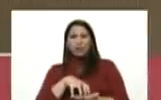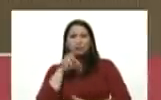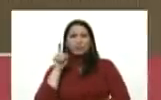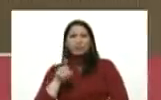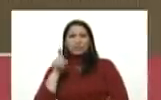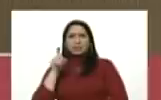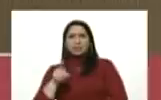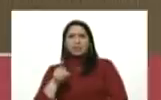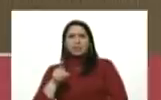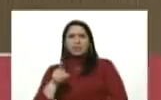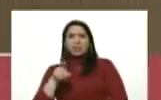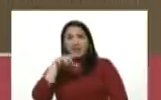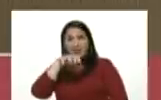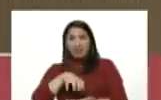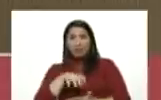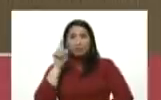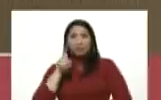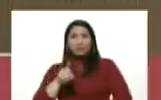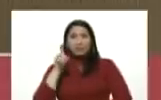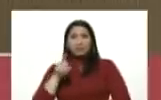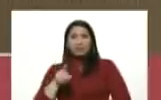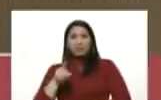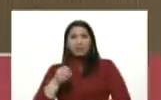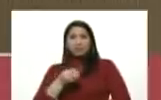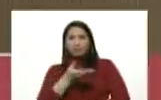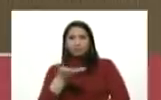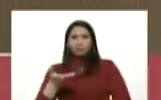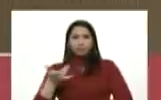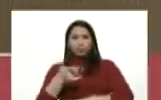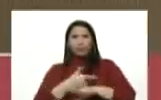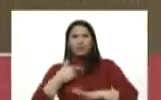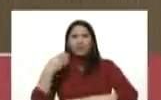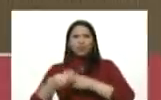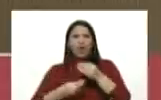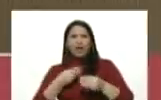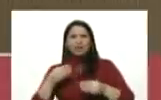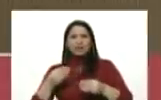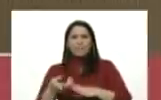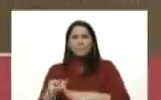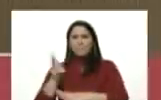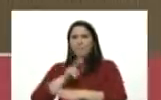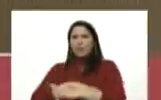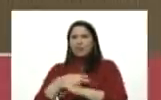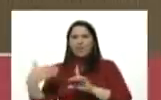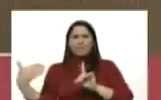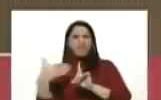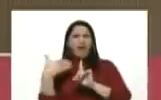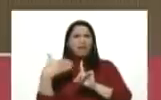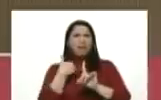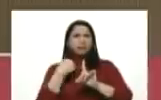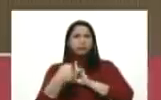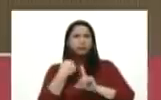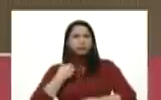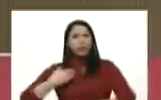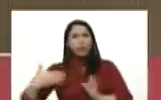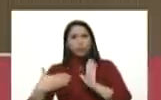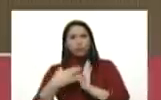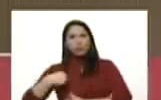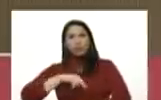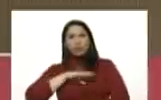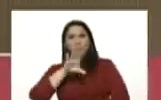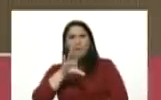y en un estado de necesidad estos gobiernos lo que hacen es recrudecer sus agresiones contra nuestra patria